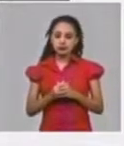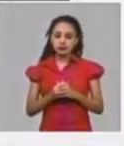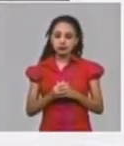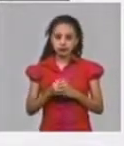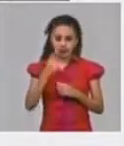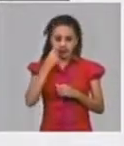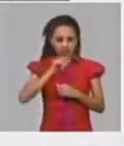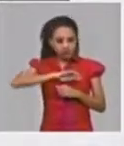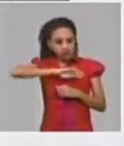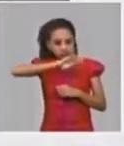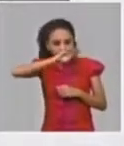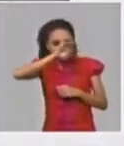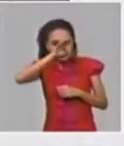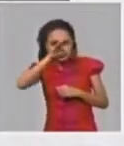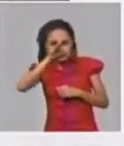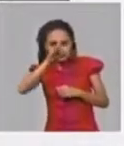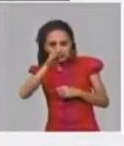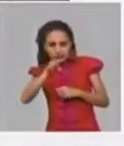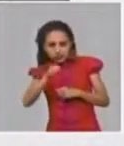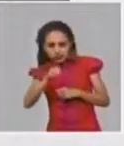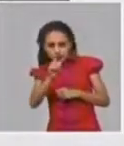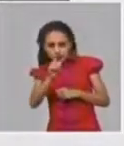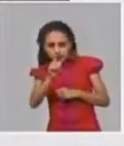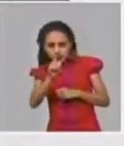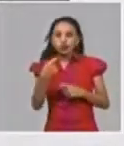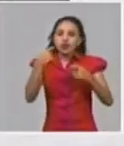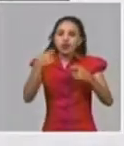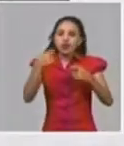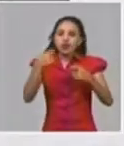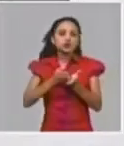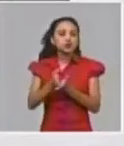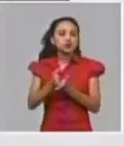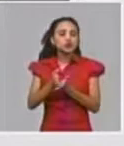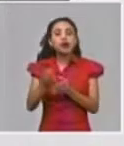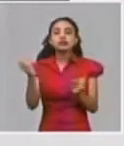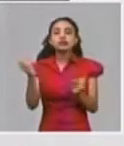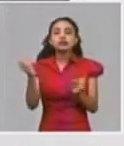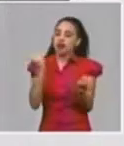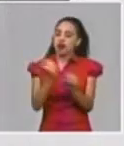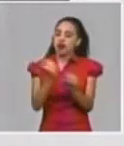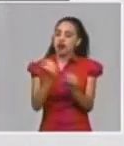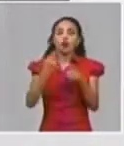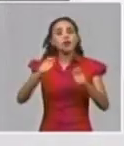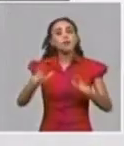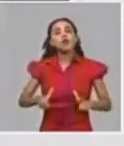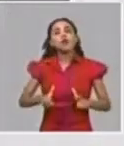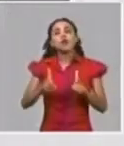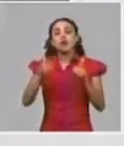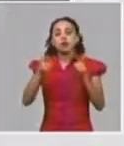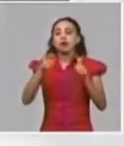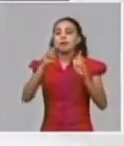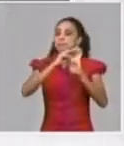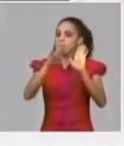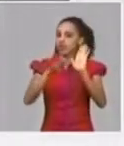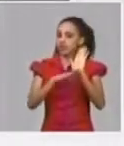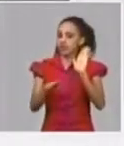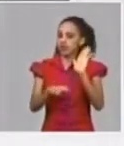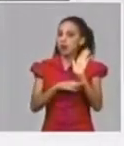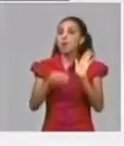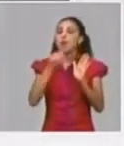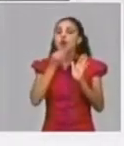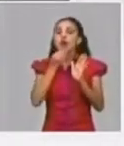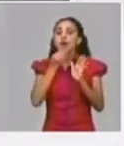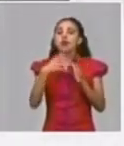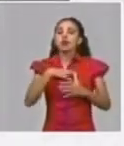curva por lo tanto no podemos desmontar absolutamente nada si cumplimos las medidas podemos tener el mejor cierre